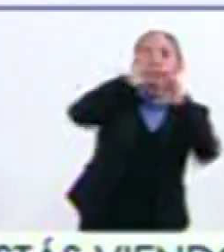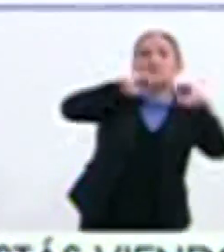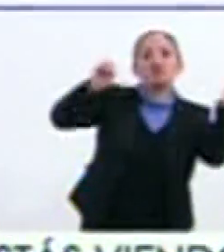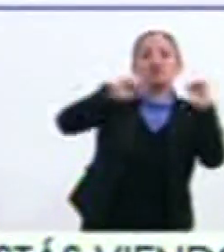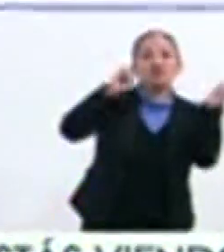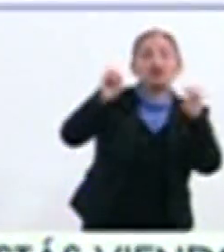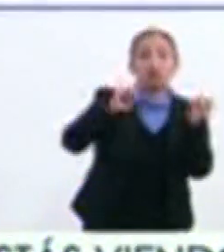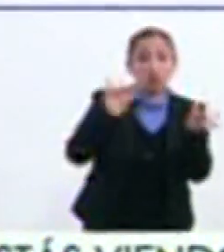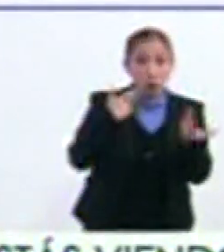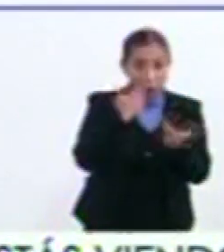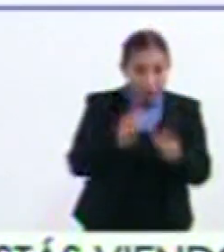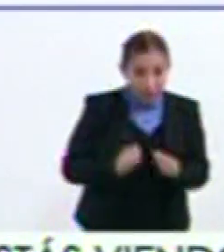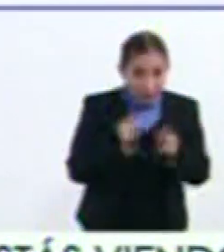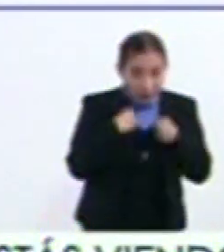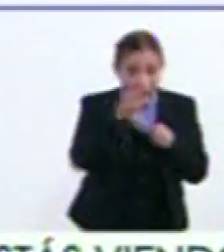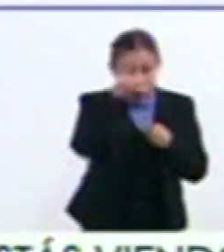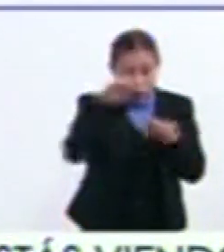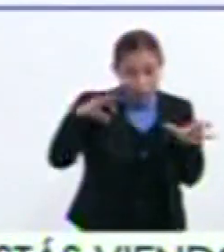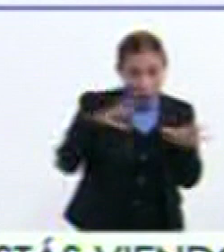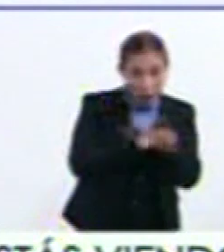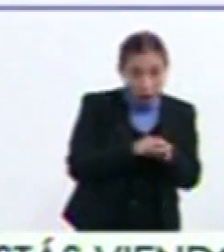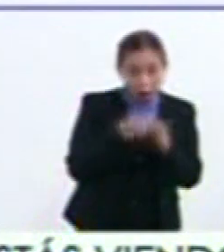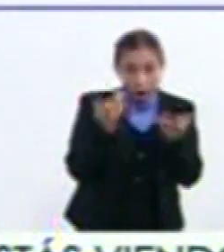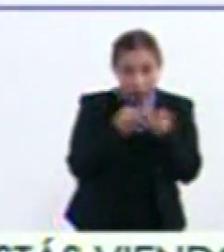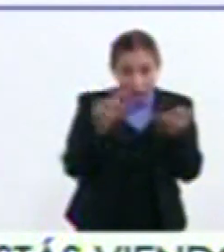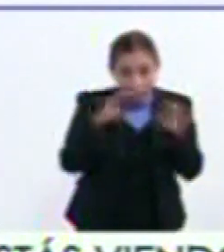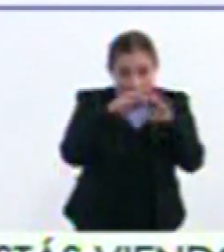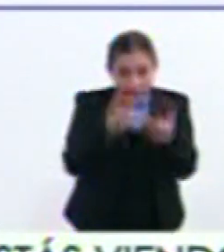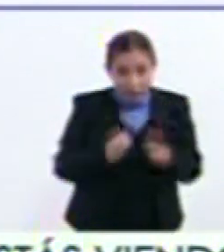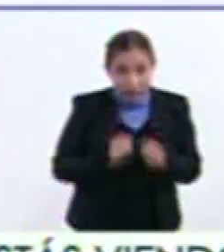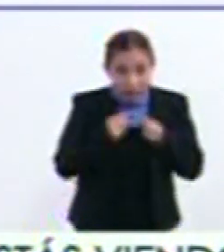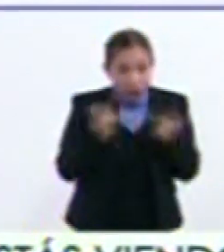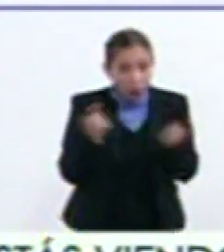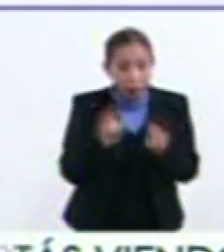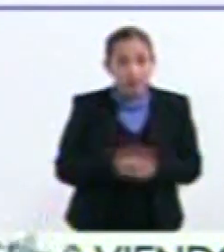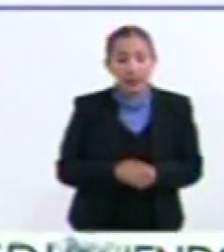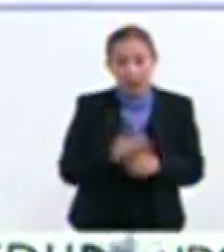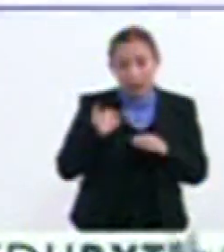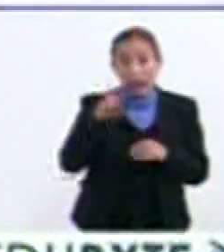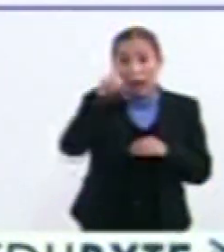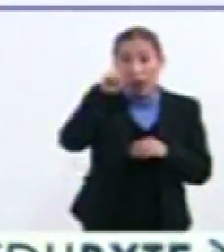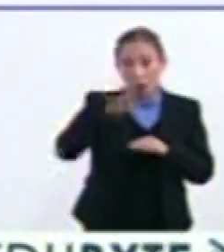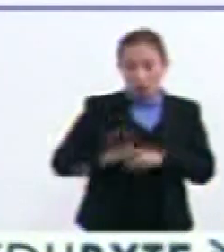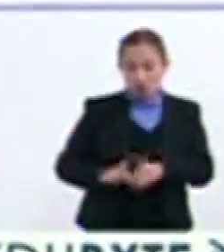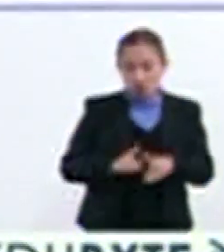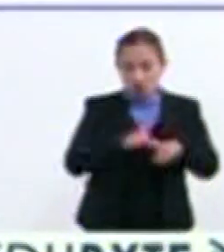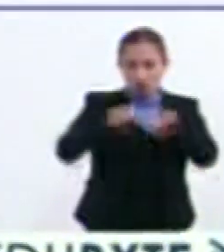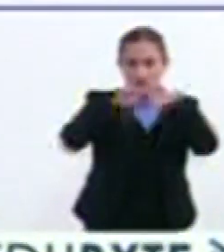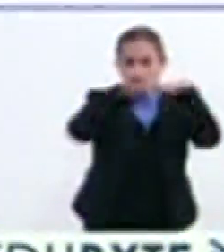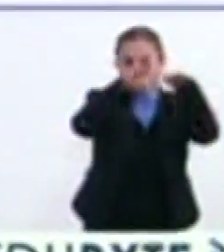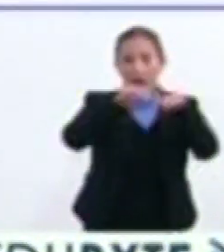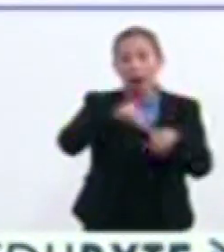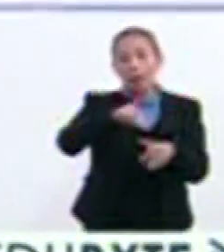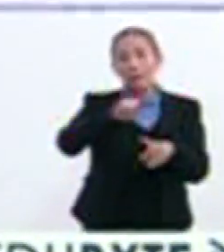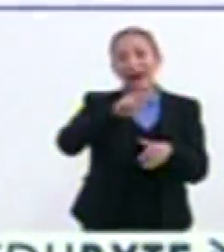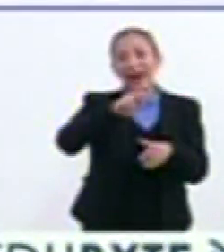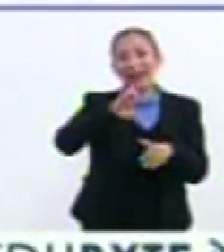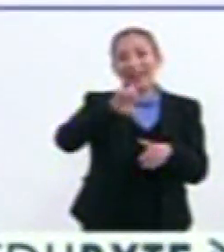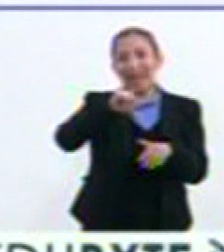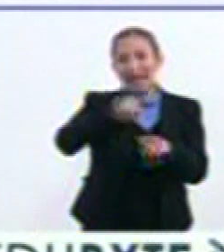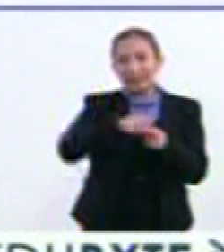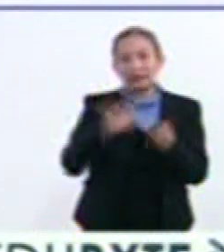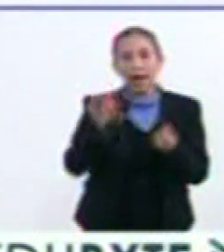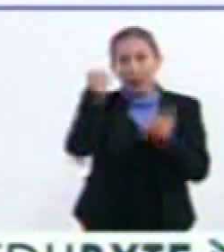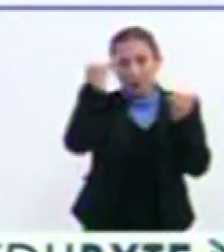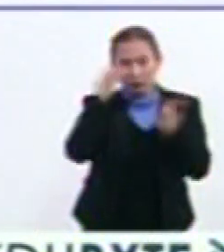hubiera habido vida? ¿La luna está ligada con la posibilidad de la vida? Sí, las mareas, por ejemplo Todos los mitos Yo